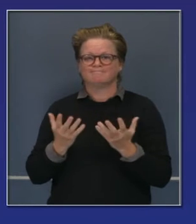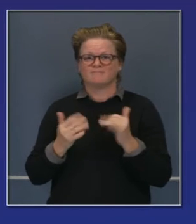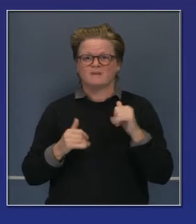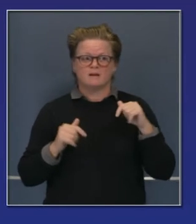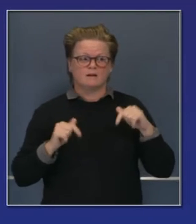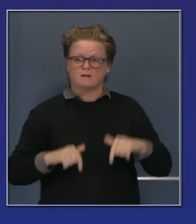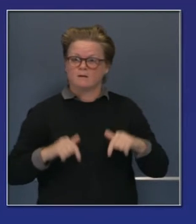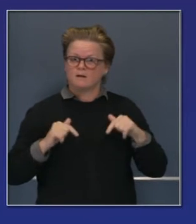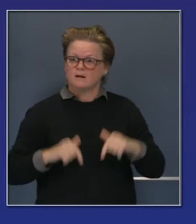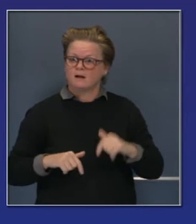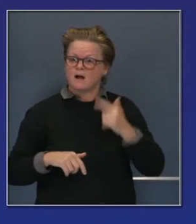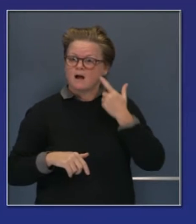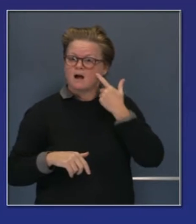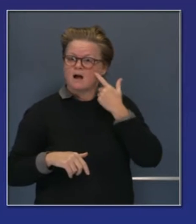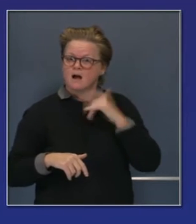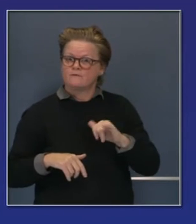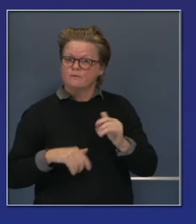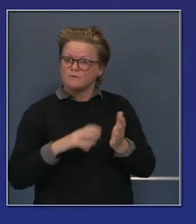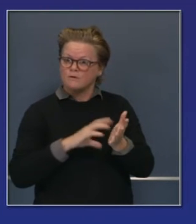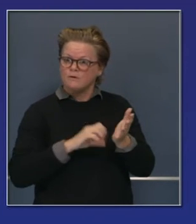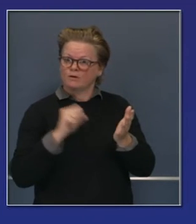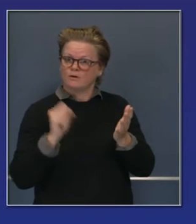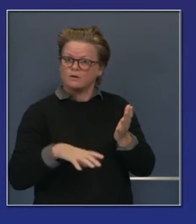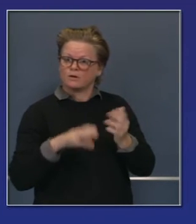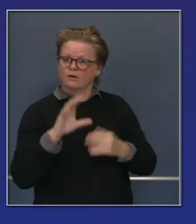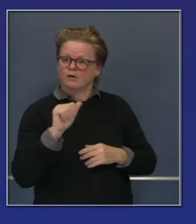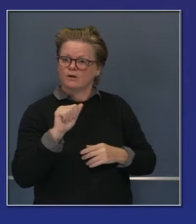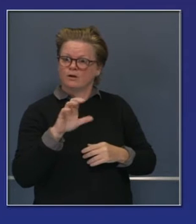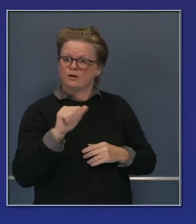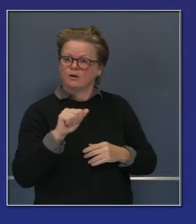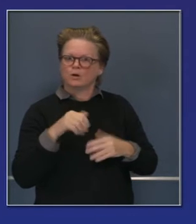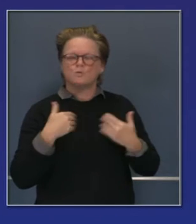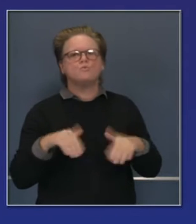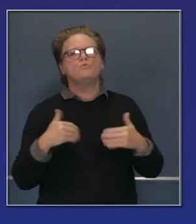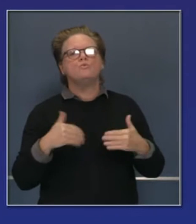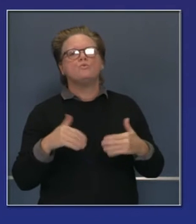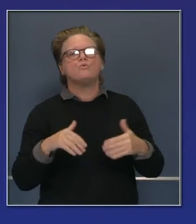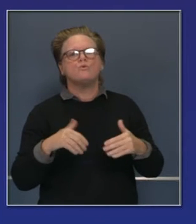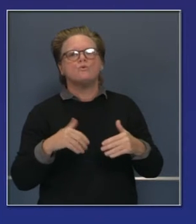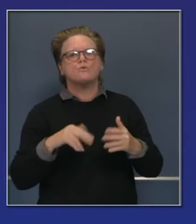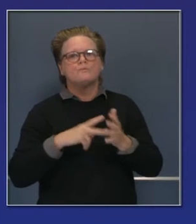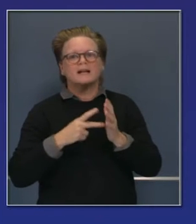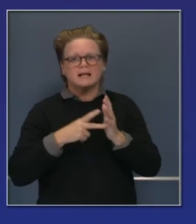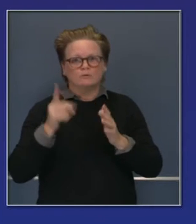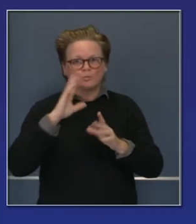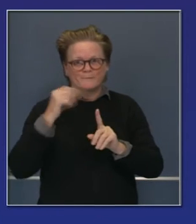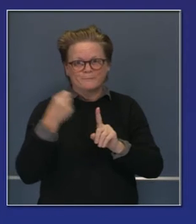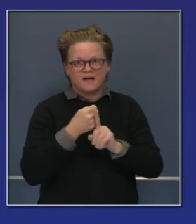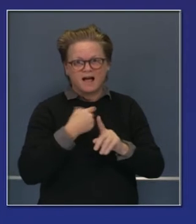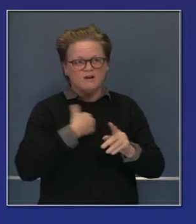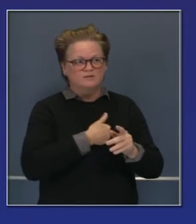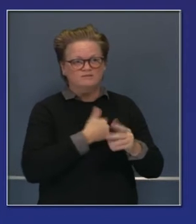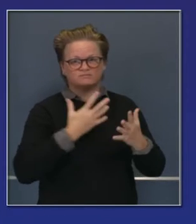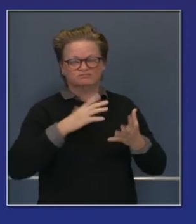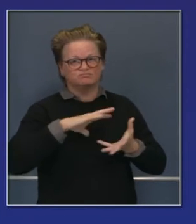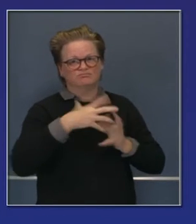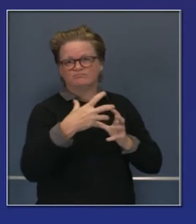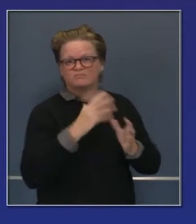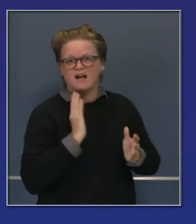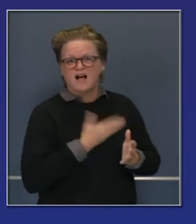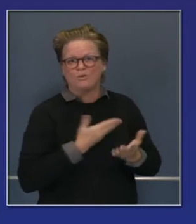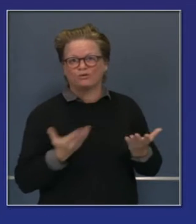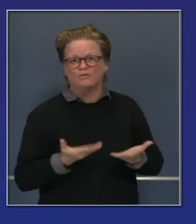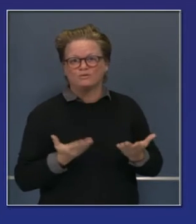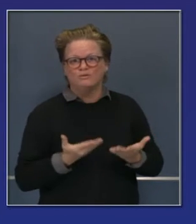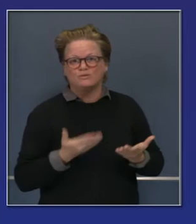tanto, estamos vulnerables a la adjudicación, la decisión en ese caso, que está a meses de ocurrir. Sin